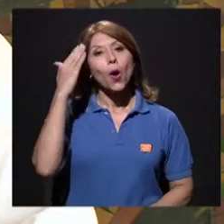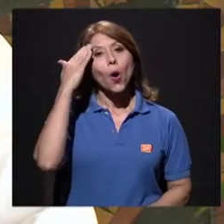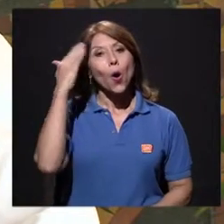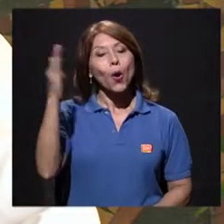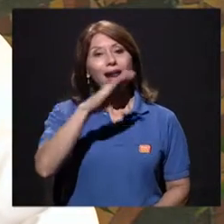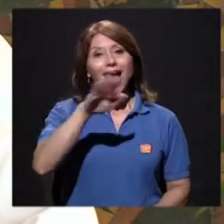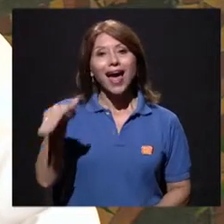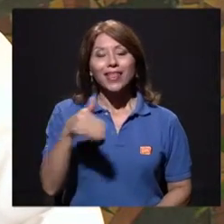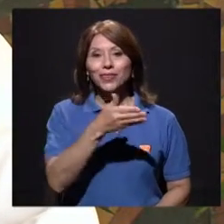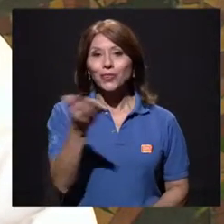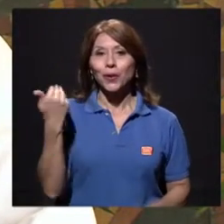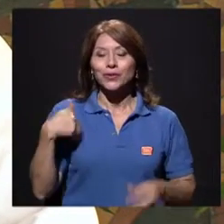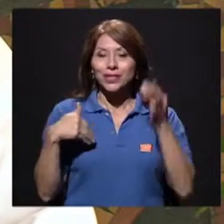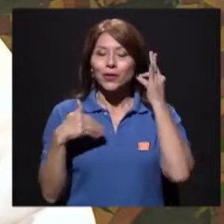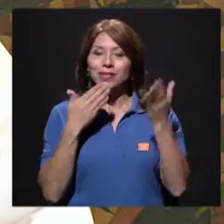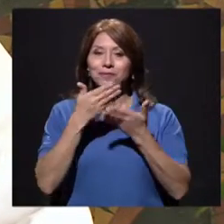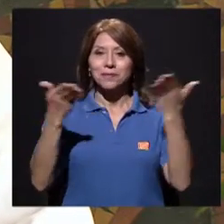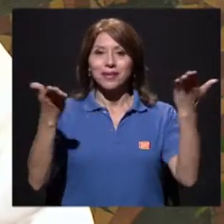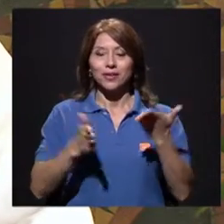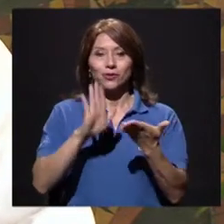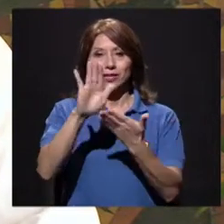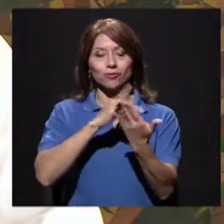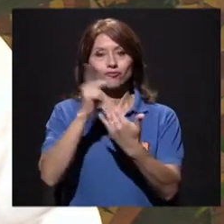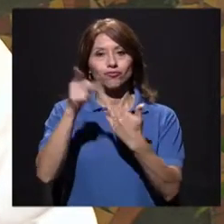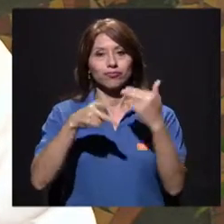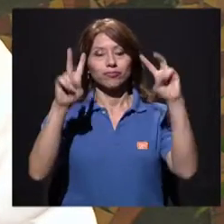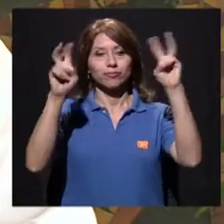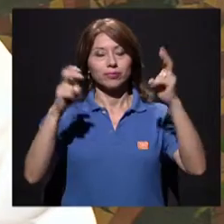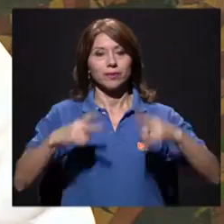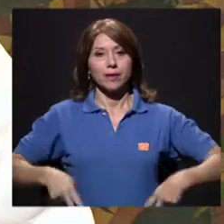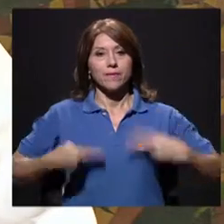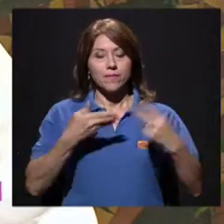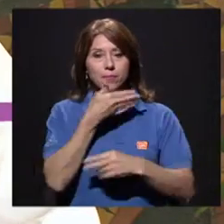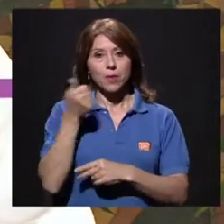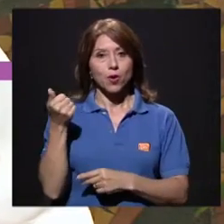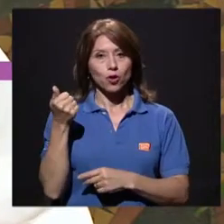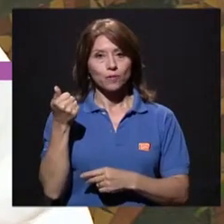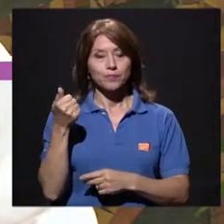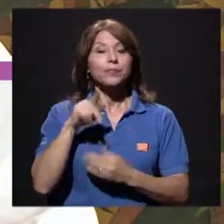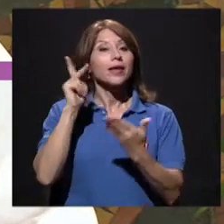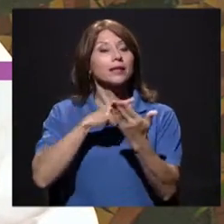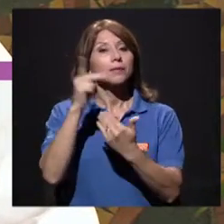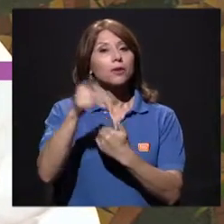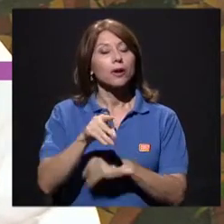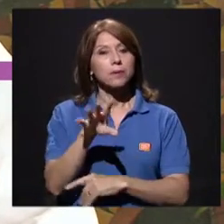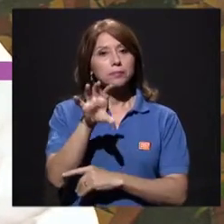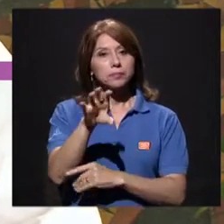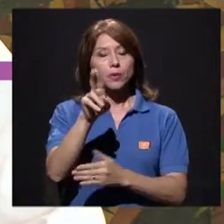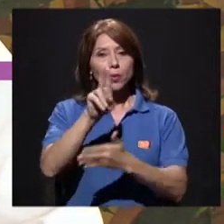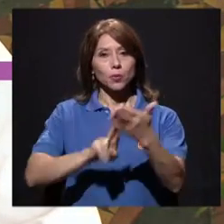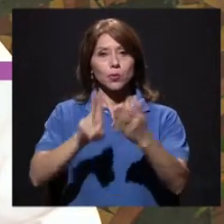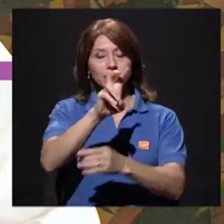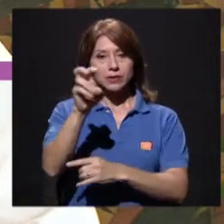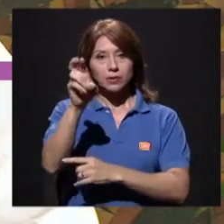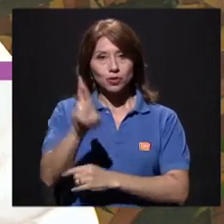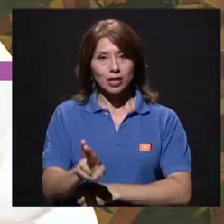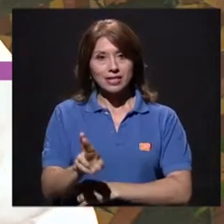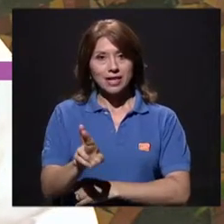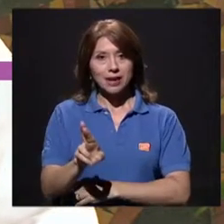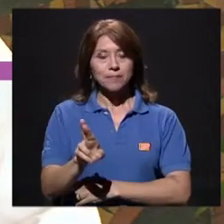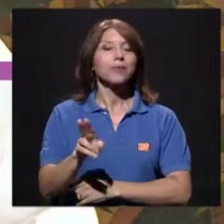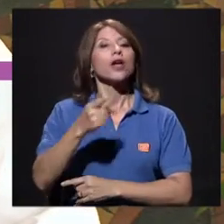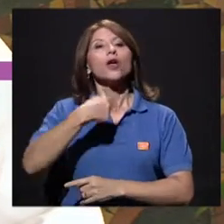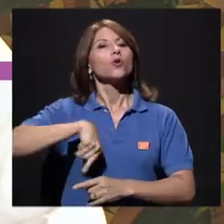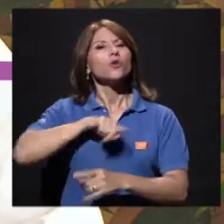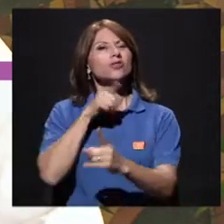Hola a todos y todas, bienvenidas una vez más a su telerevista Vivir Mejor, la telerevista de la Universidad de Costa Rica,